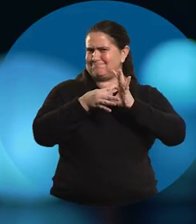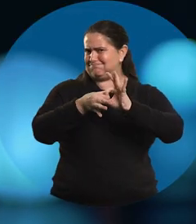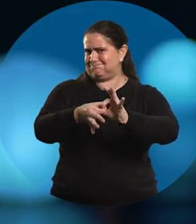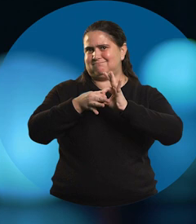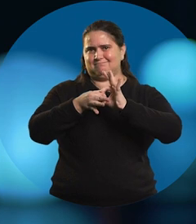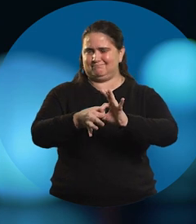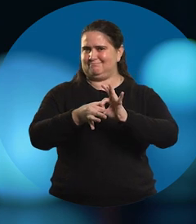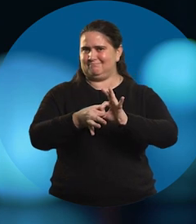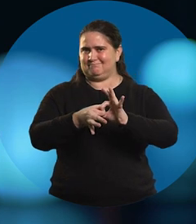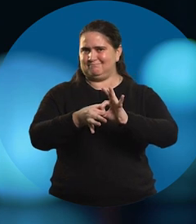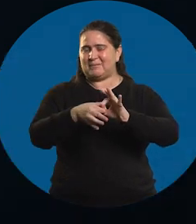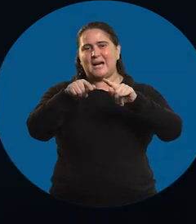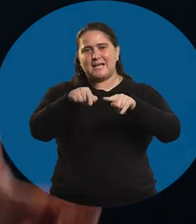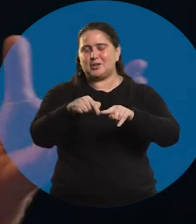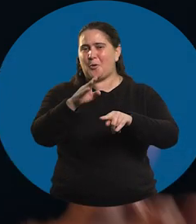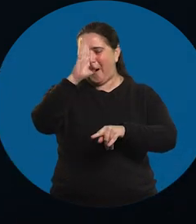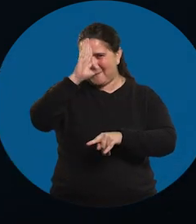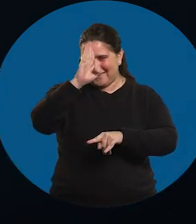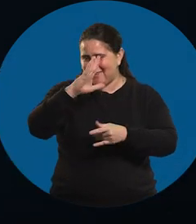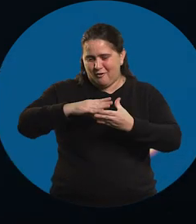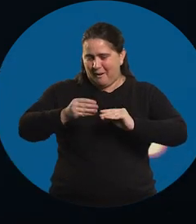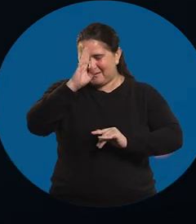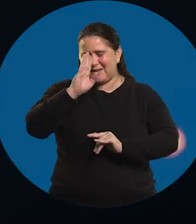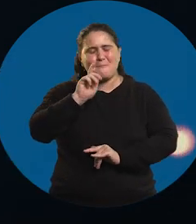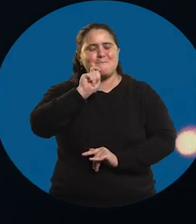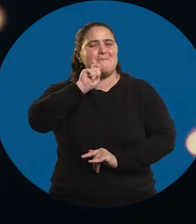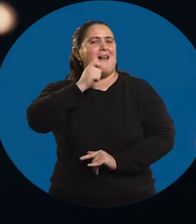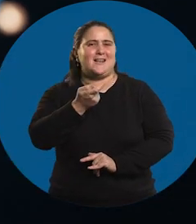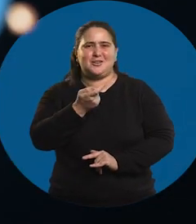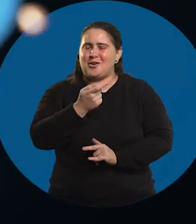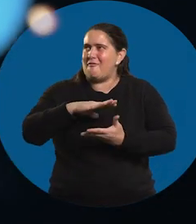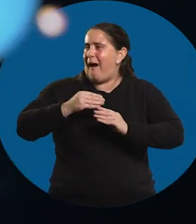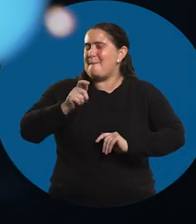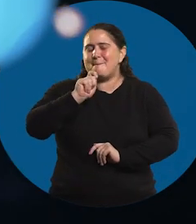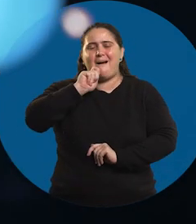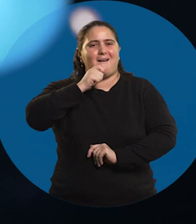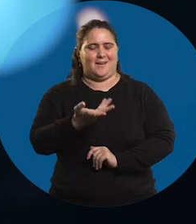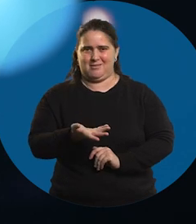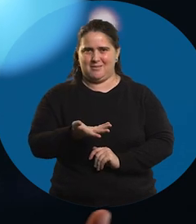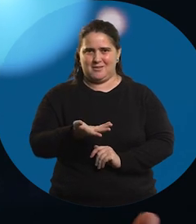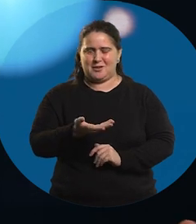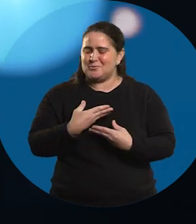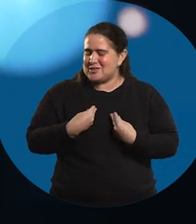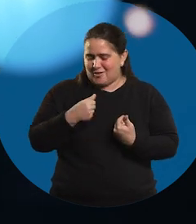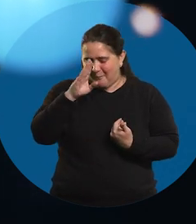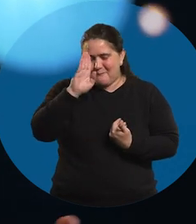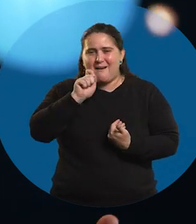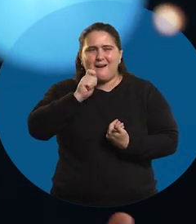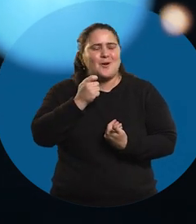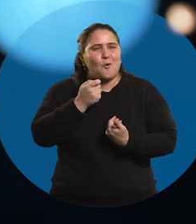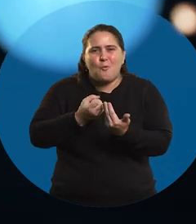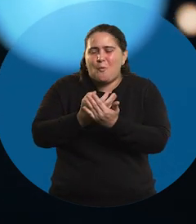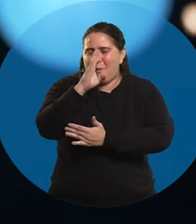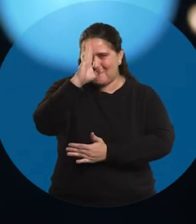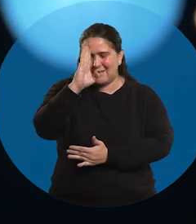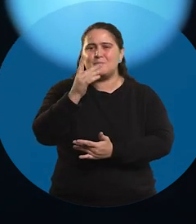la matemática se llevan de la mano. Y esta postura de aprendiz es la postura más linda. Es como el estado más lindo. Es como aprender